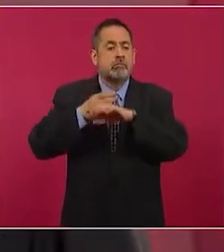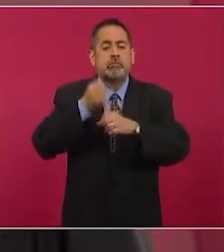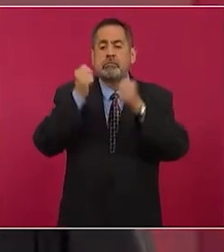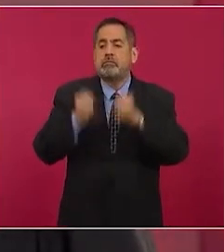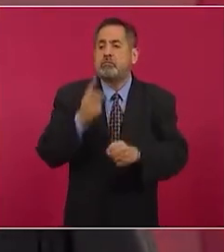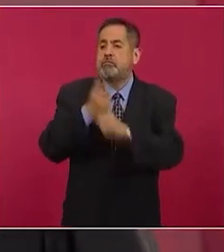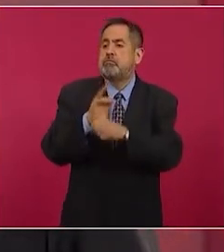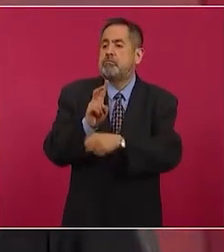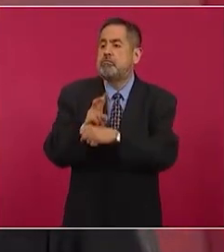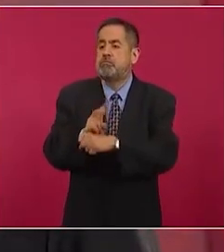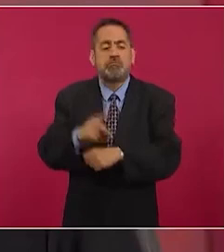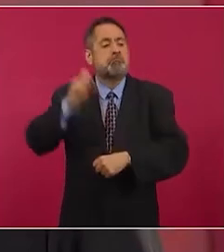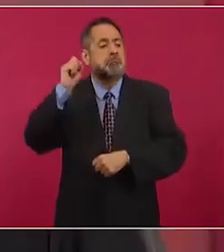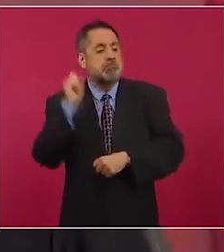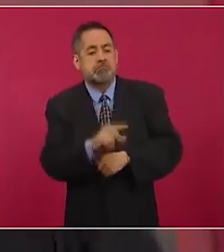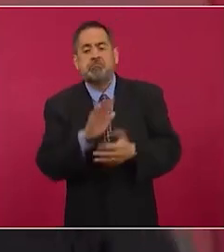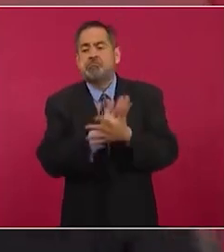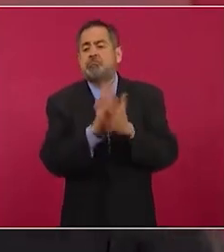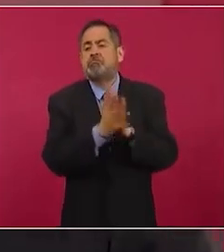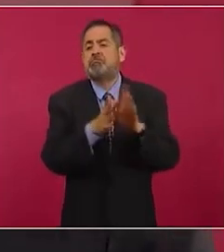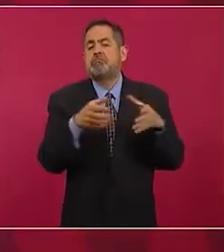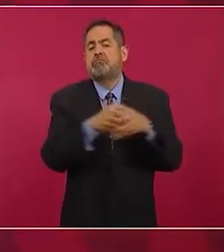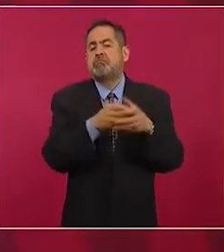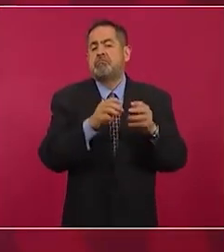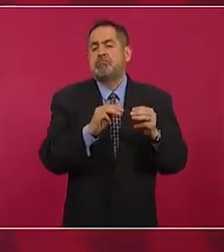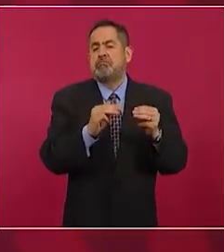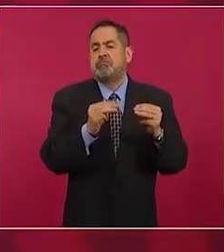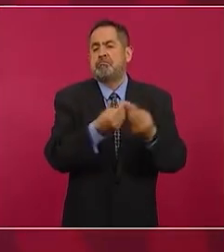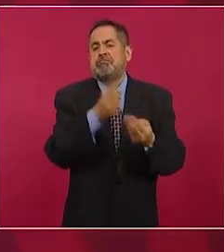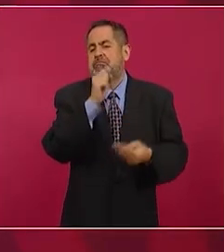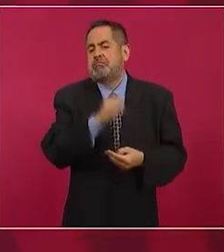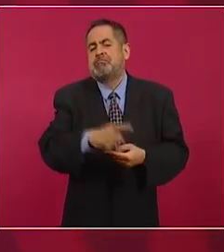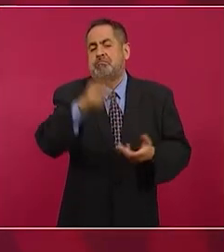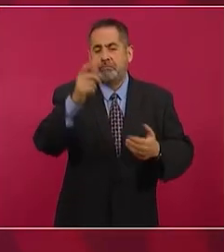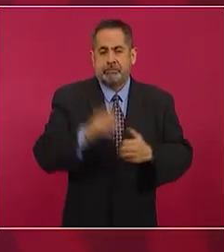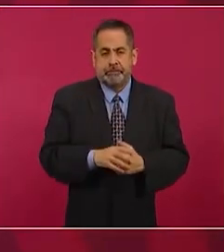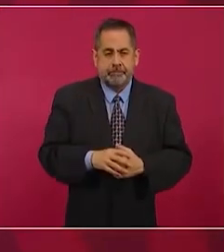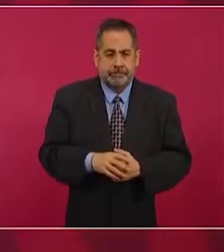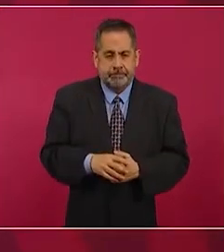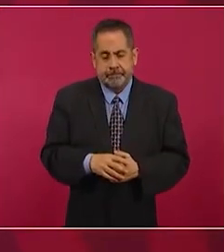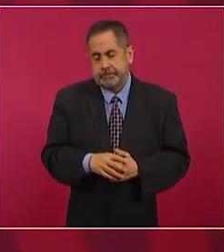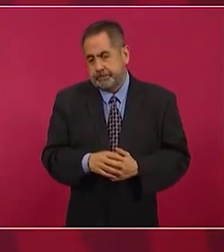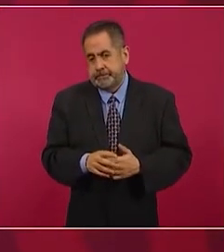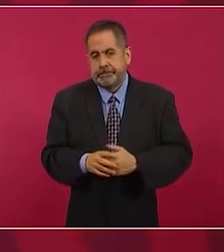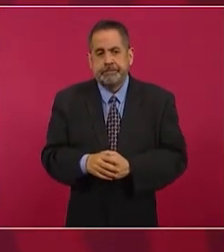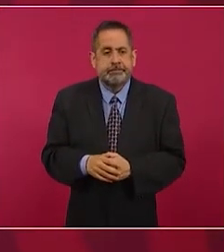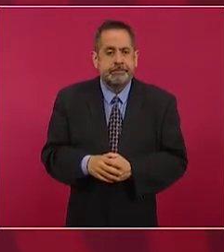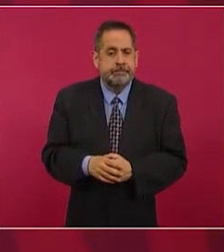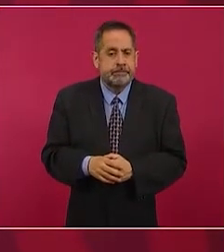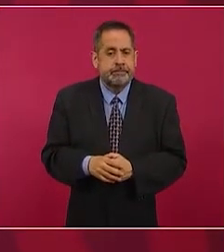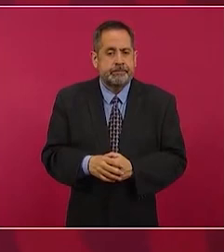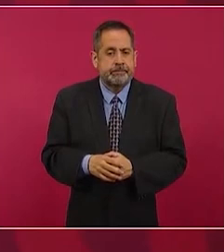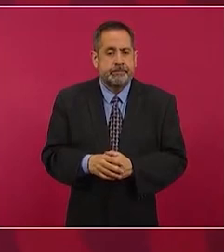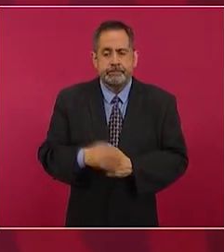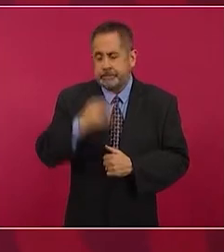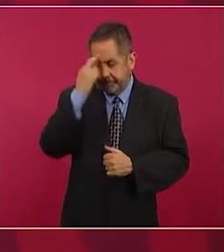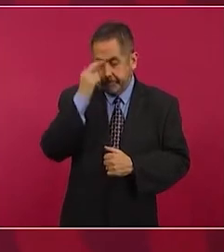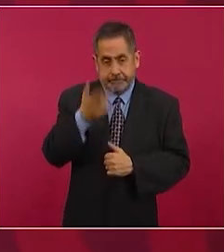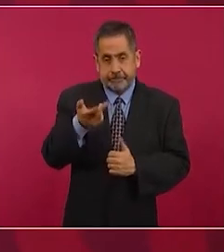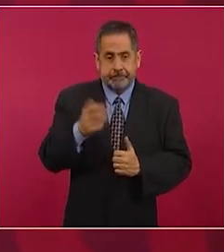Ya no voy a subrayar cómo